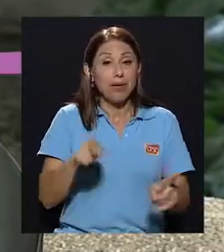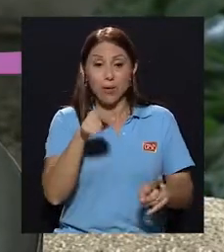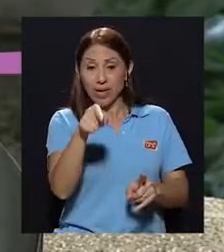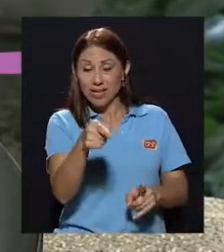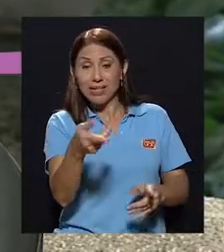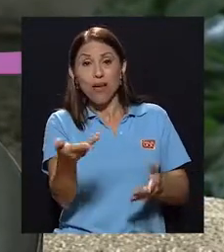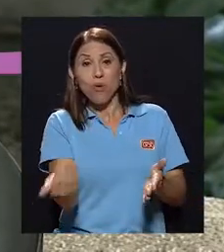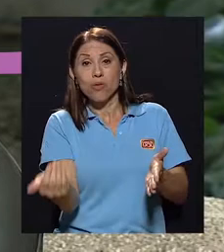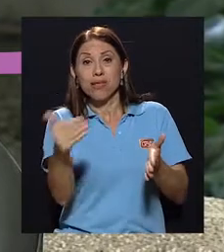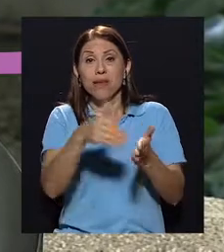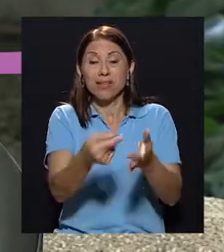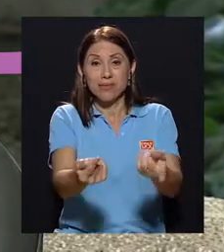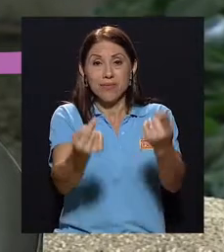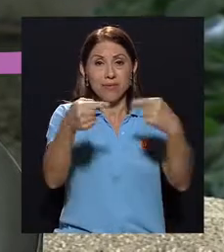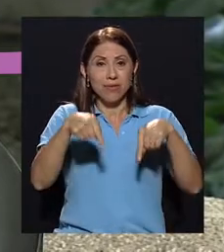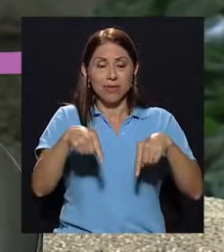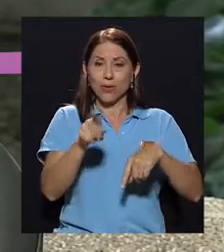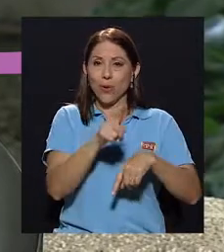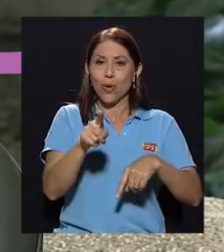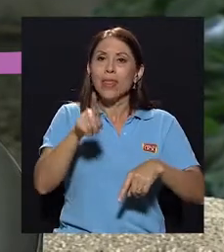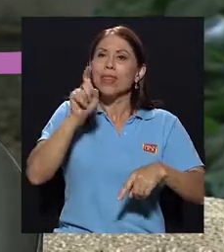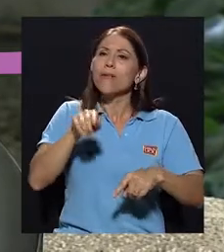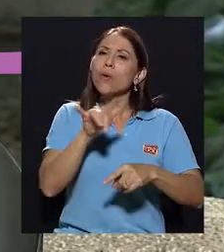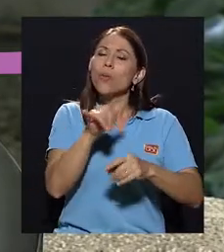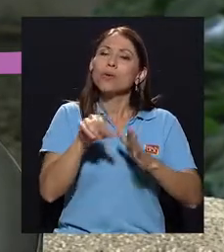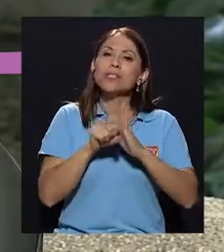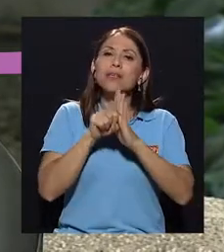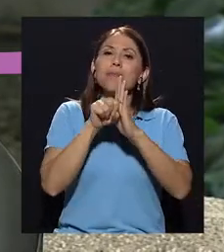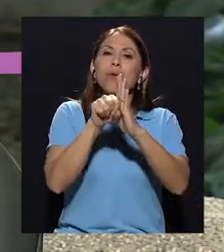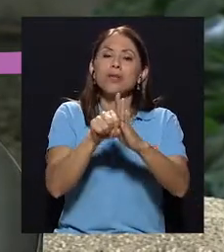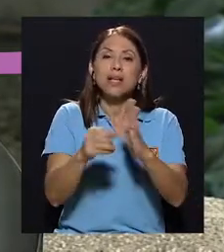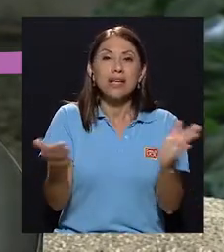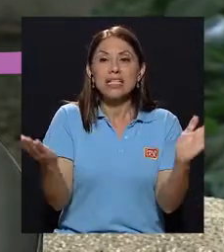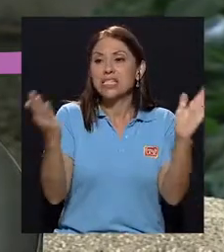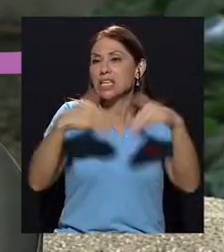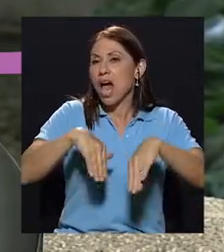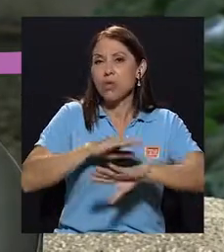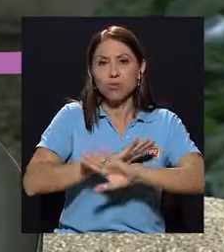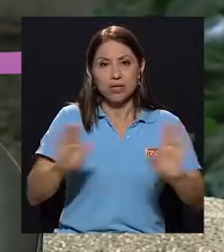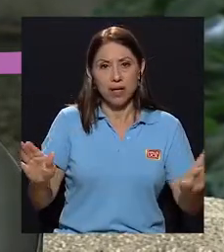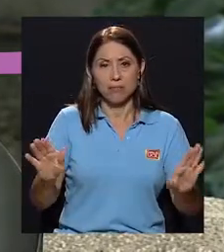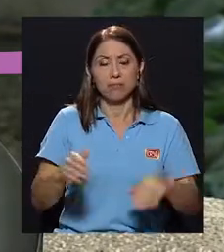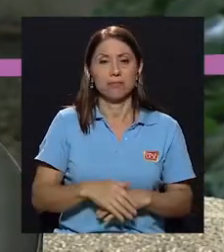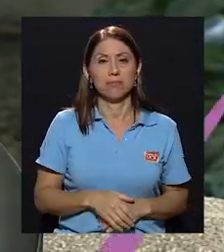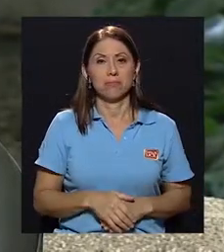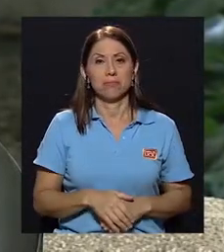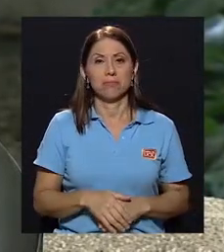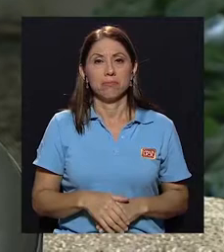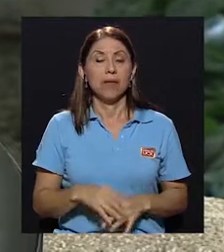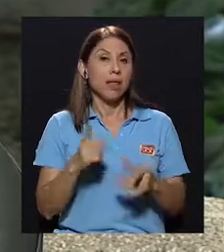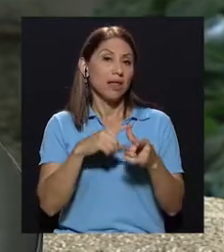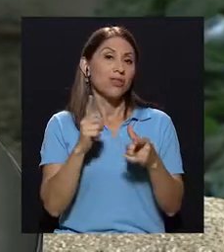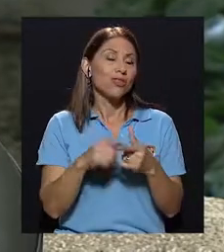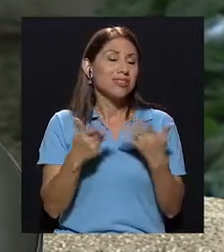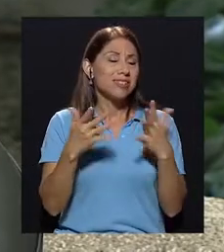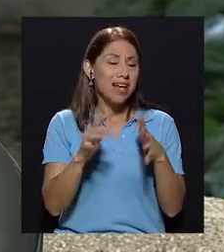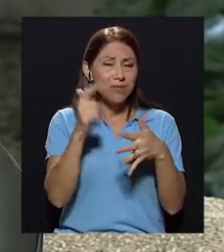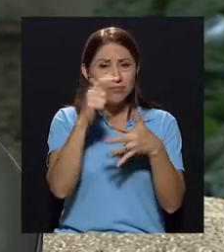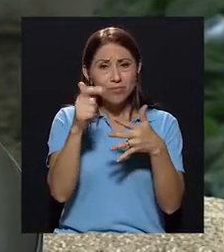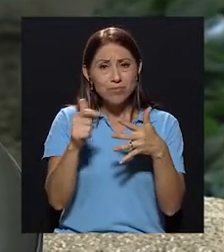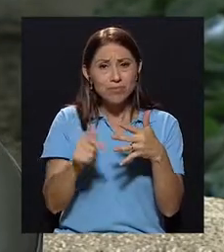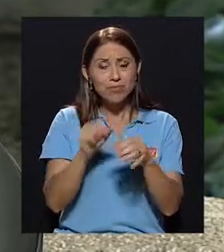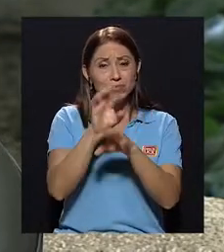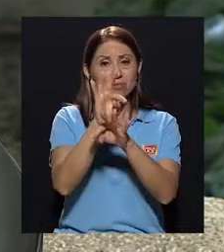que hacer entonces es cómo simbolizar que ahora sí ya no está. Entonces, están todos estos rituales, pero en lo